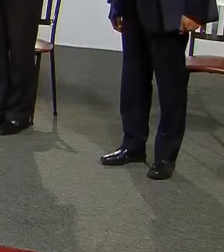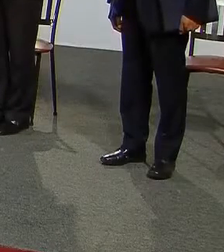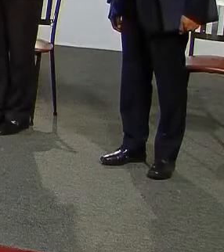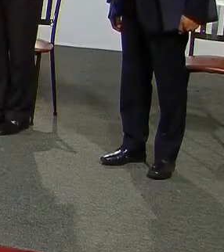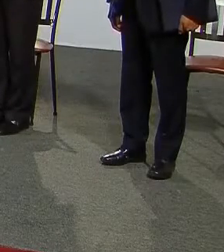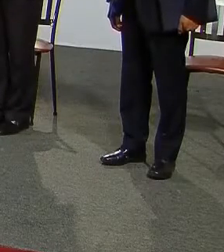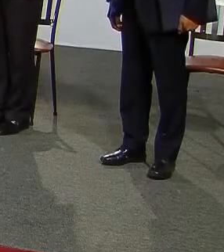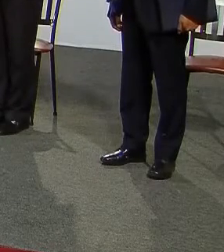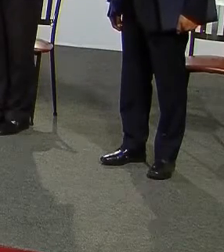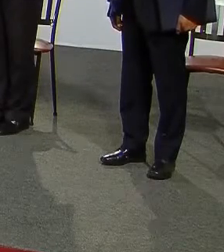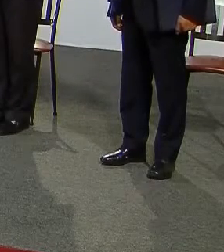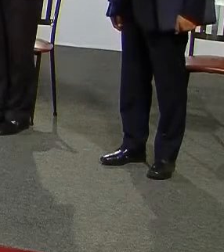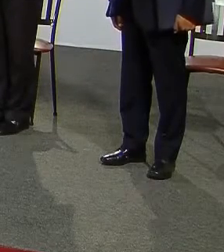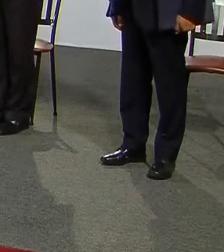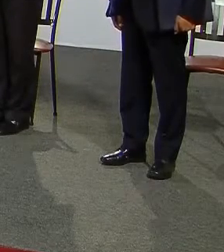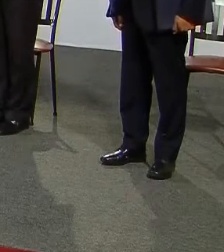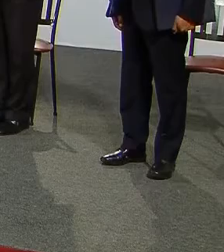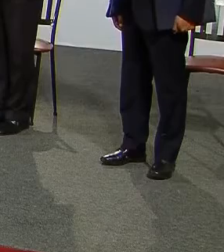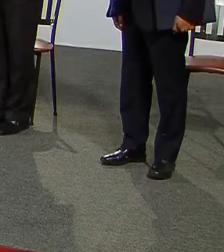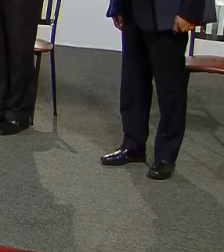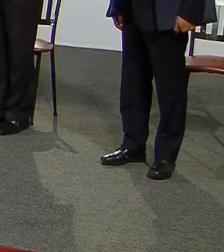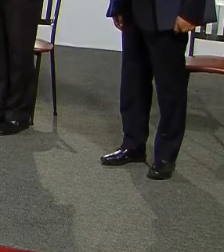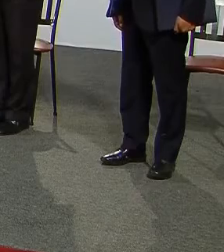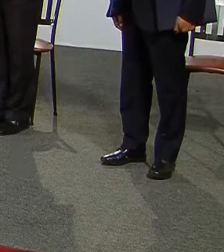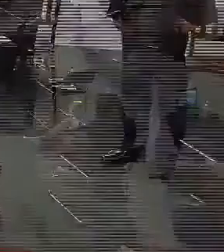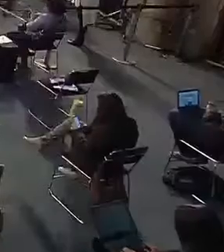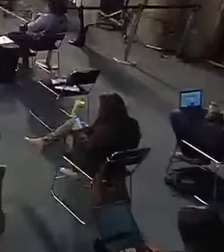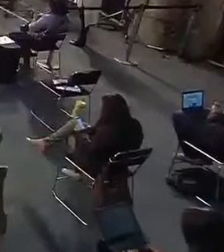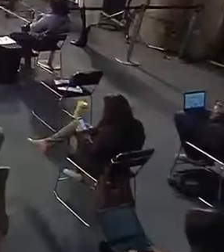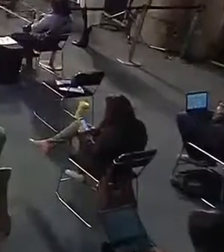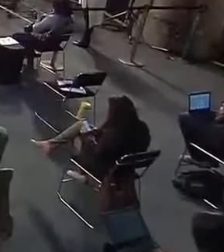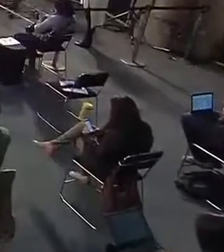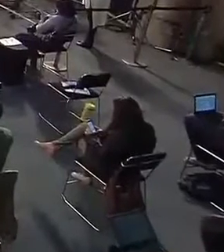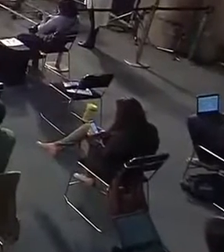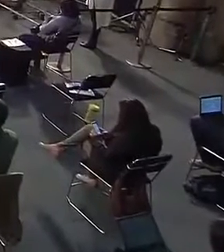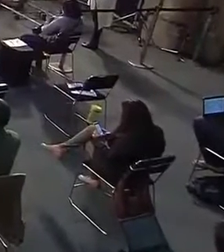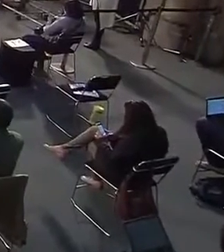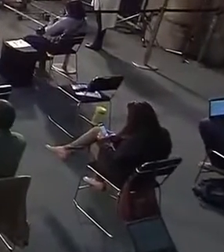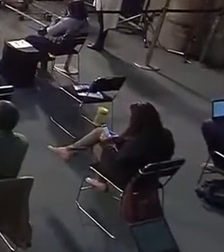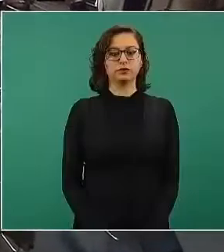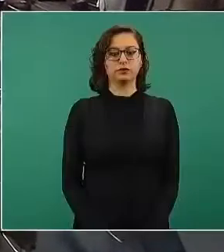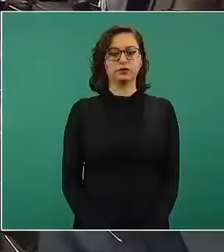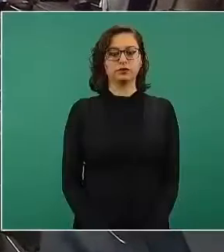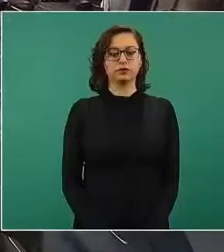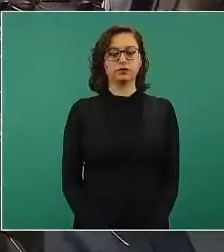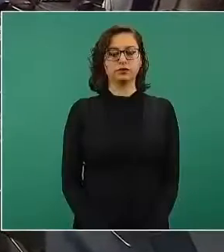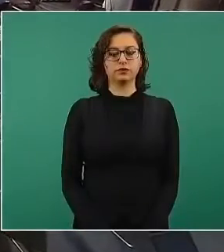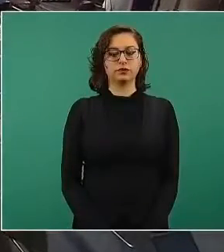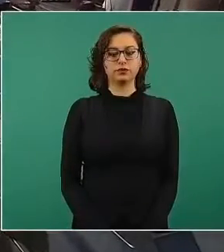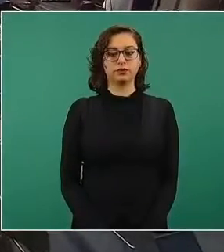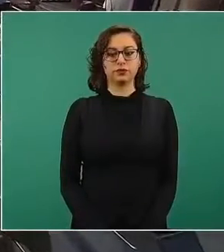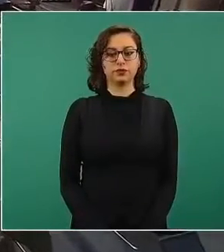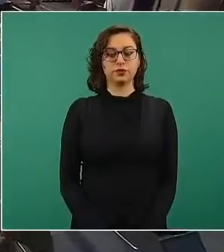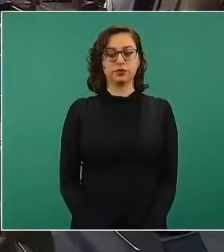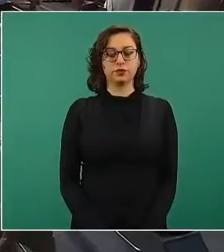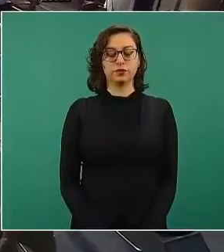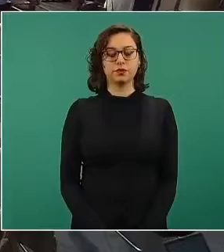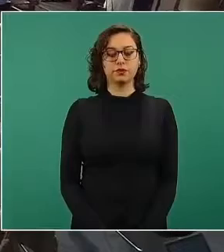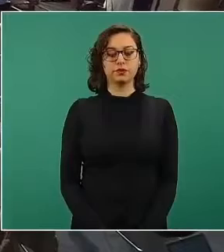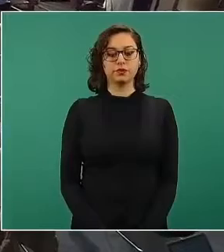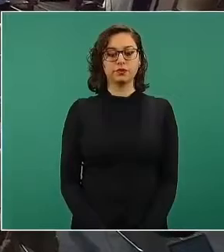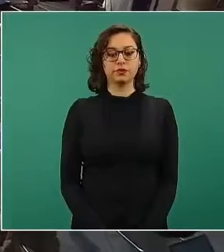Arce es nuestro amigo,